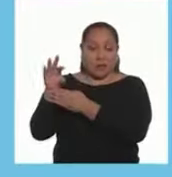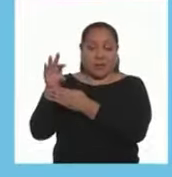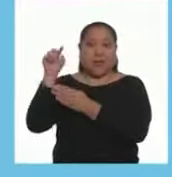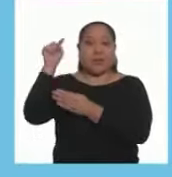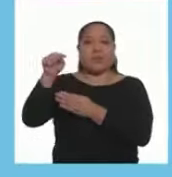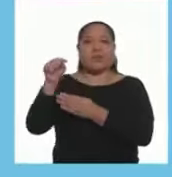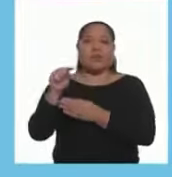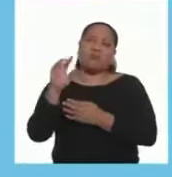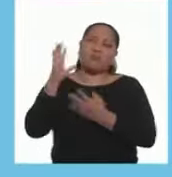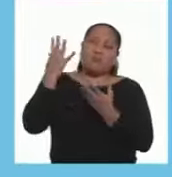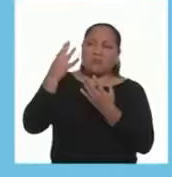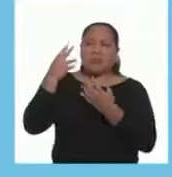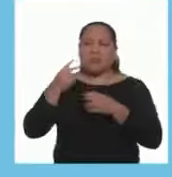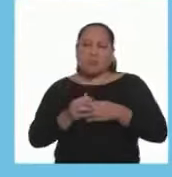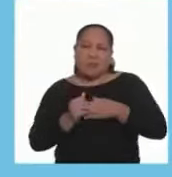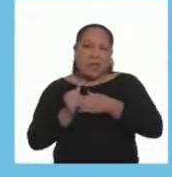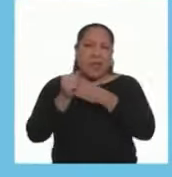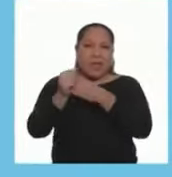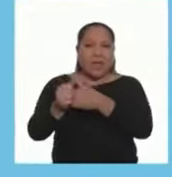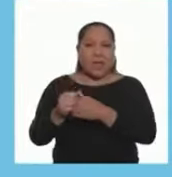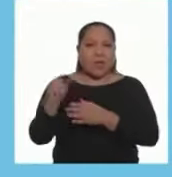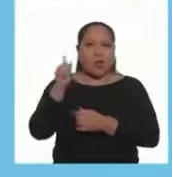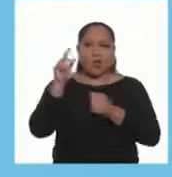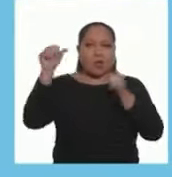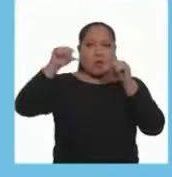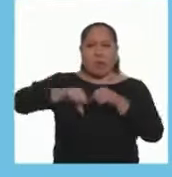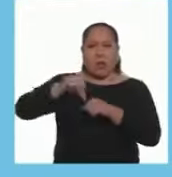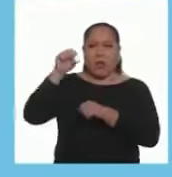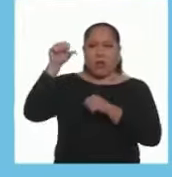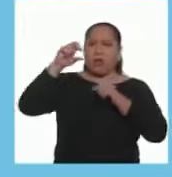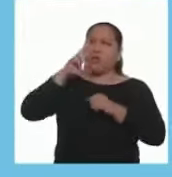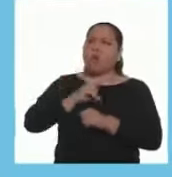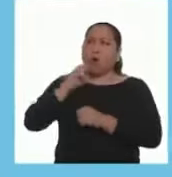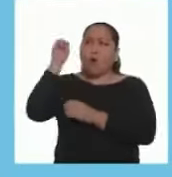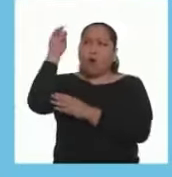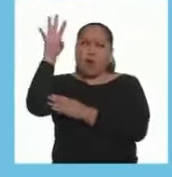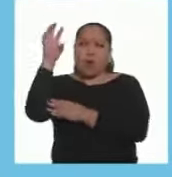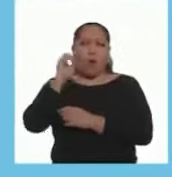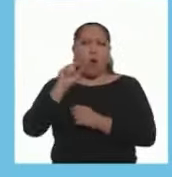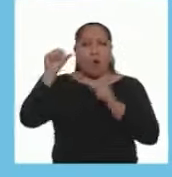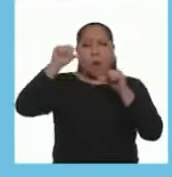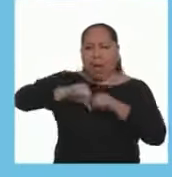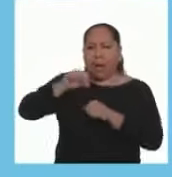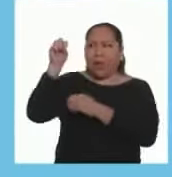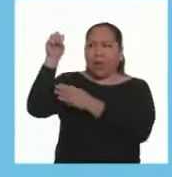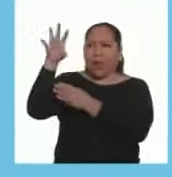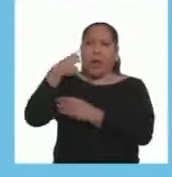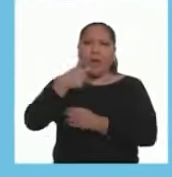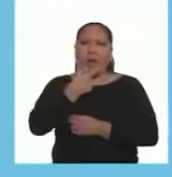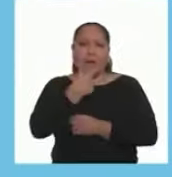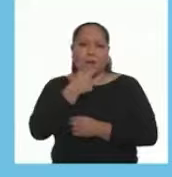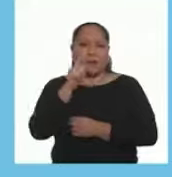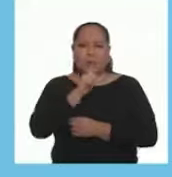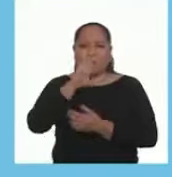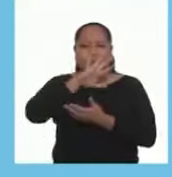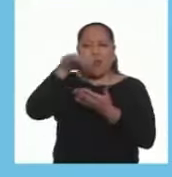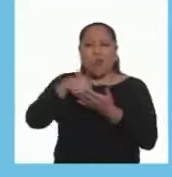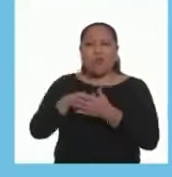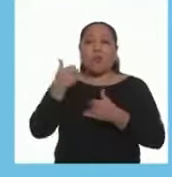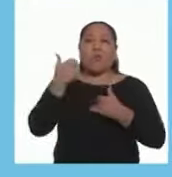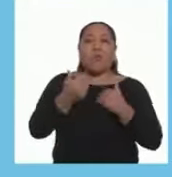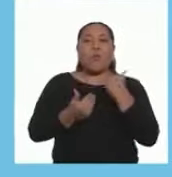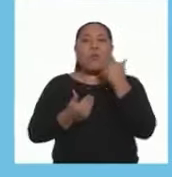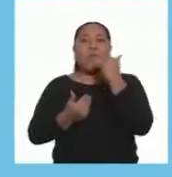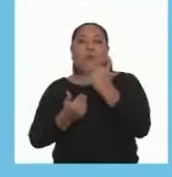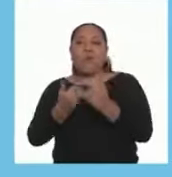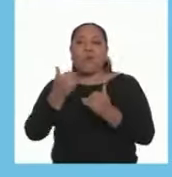las luces Del semáforo Son solo referenciales No está mal No Estar en la luz roja O ámbar Todo